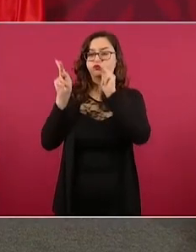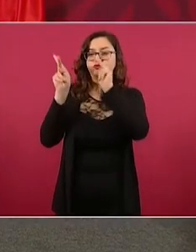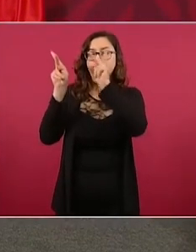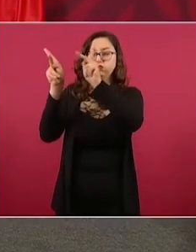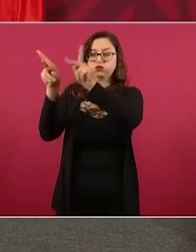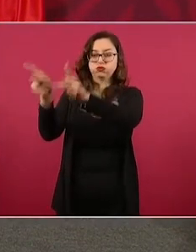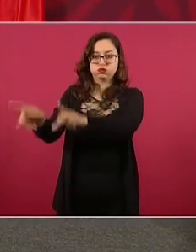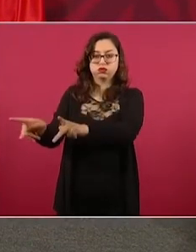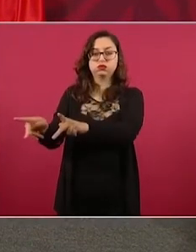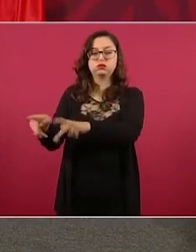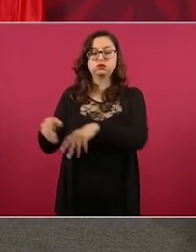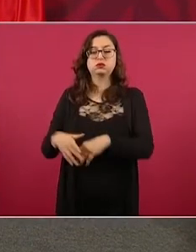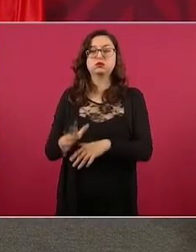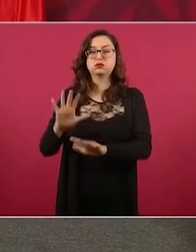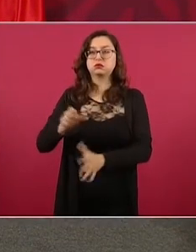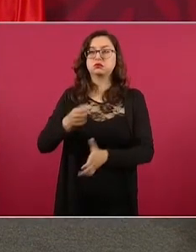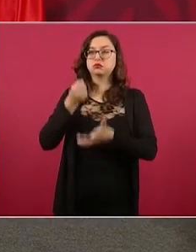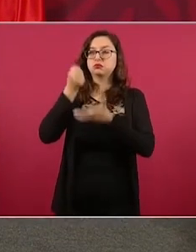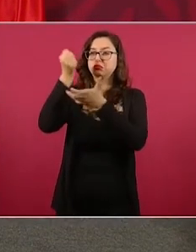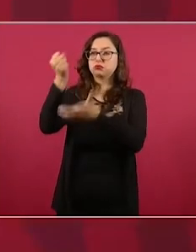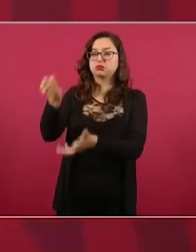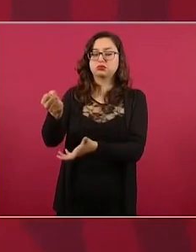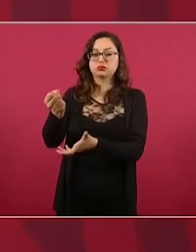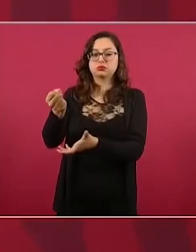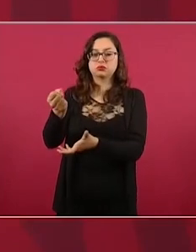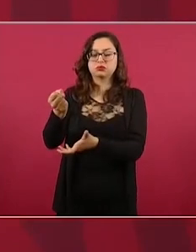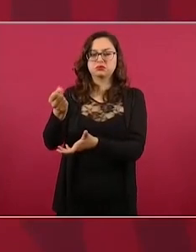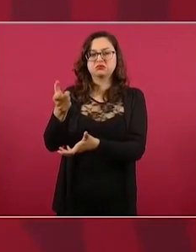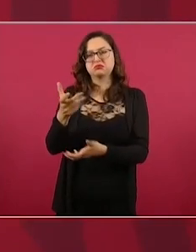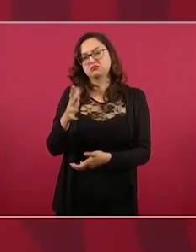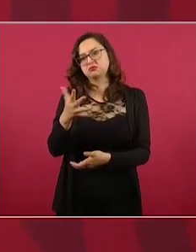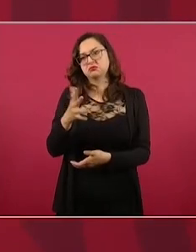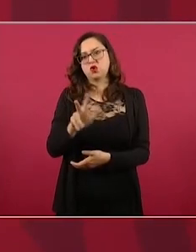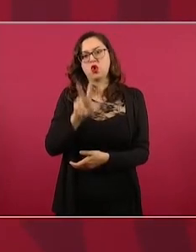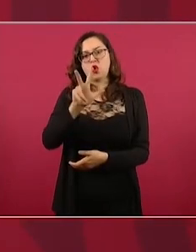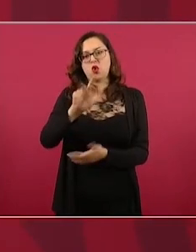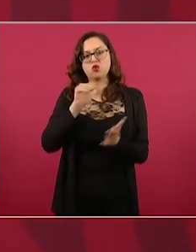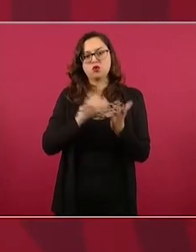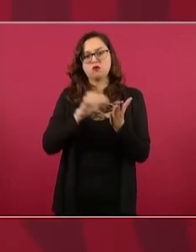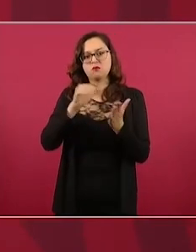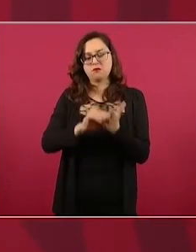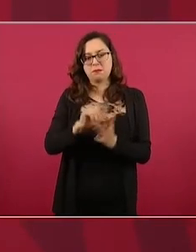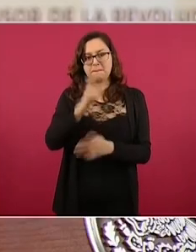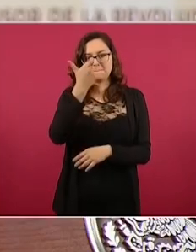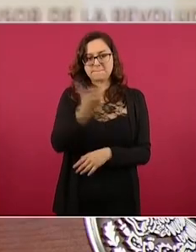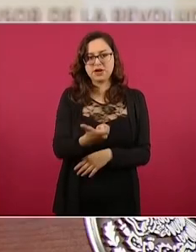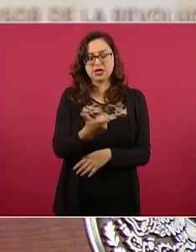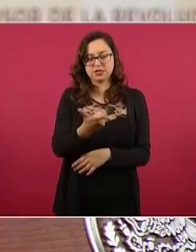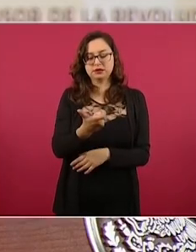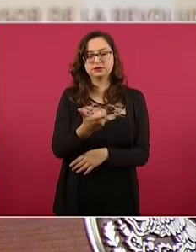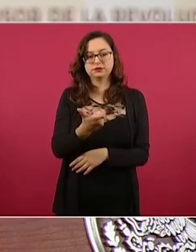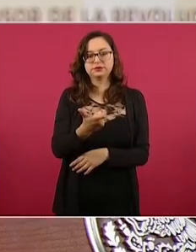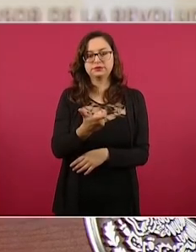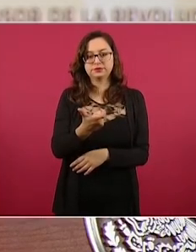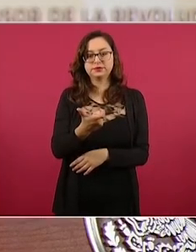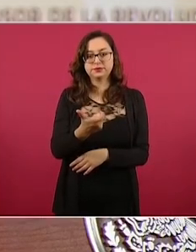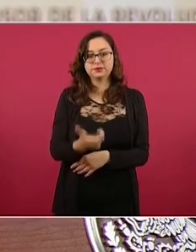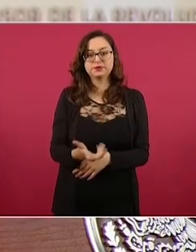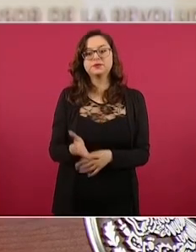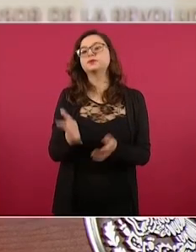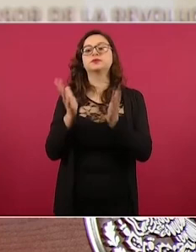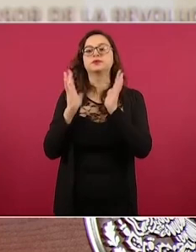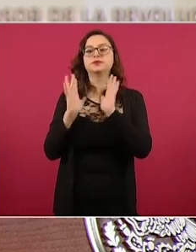es una inversión de alrededor de 8 mil millones de pesos ya se está